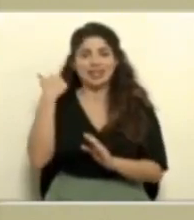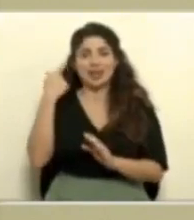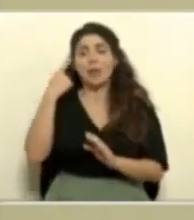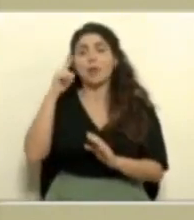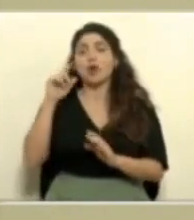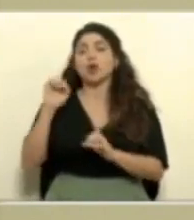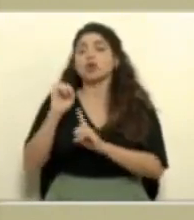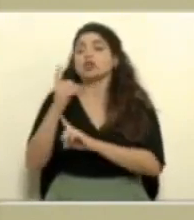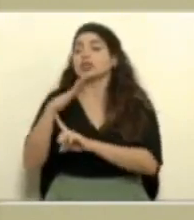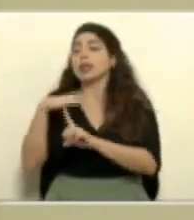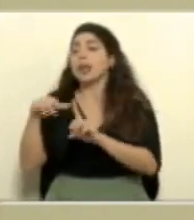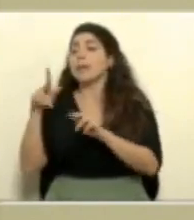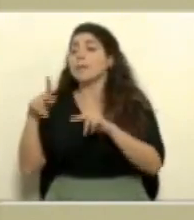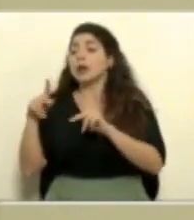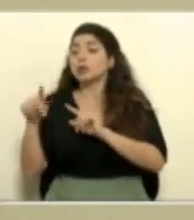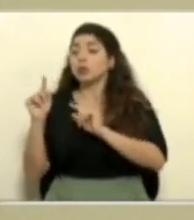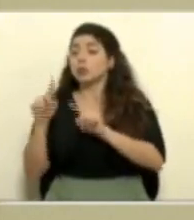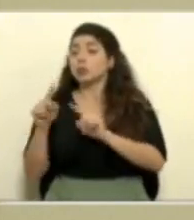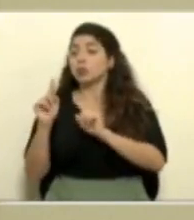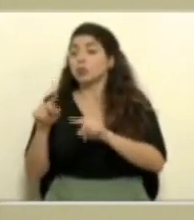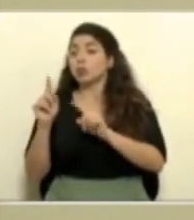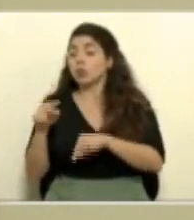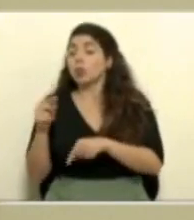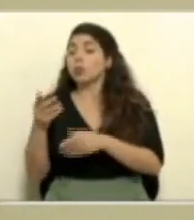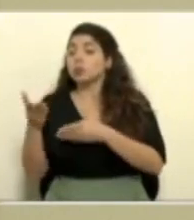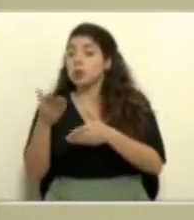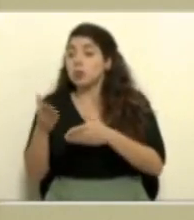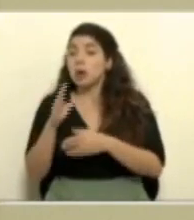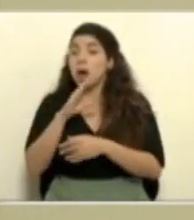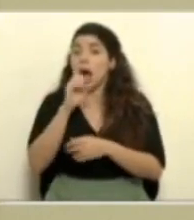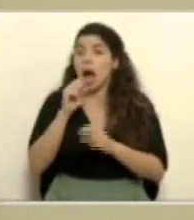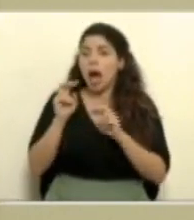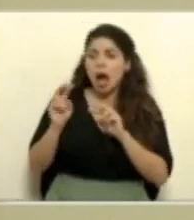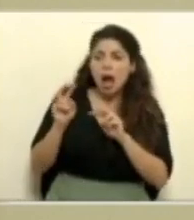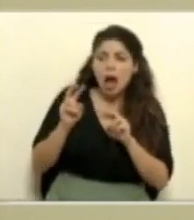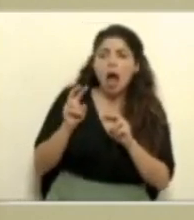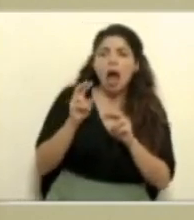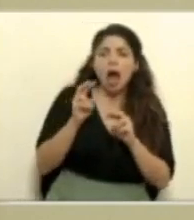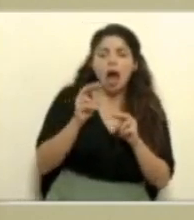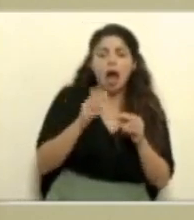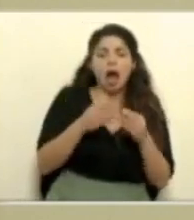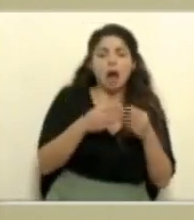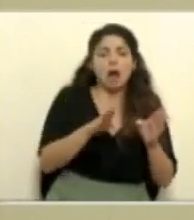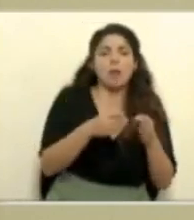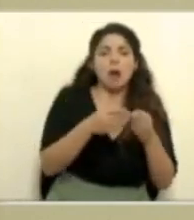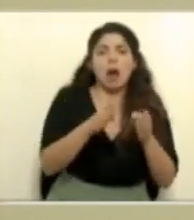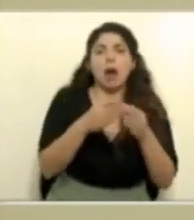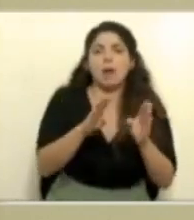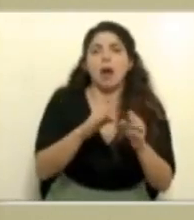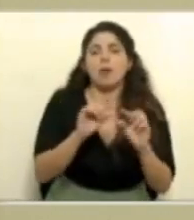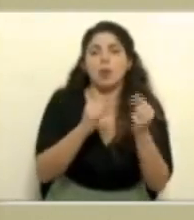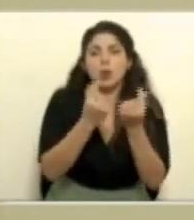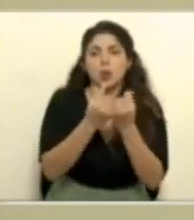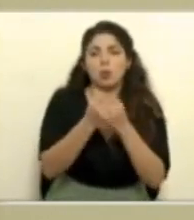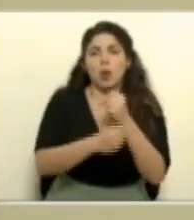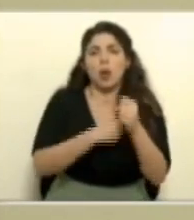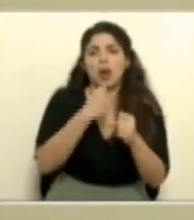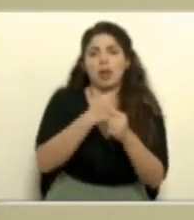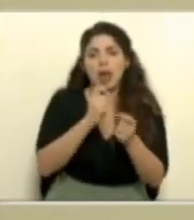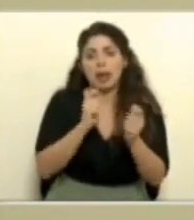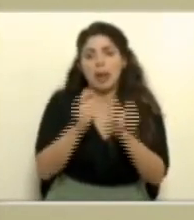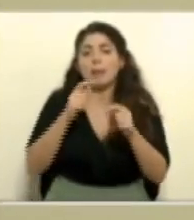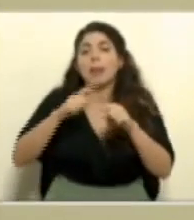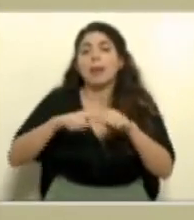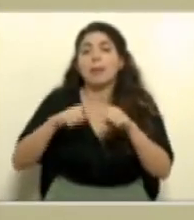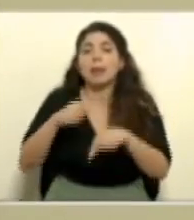la velocidad en que las personas están acudiendo a los diferentes servicios y como la caja también va a ir avisando o facultando grupos de menor edad de acuerdo a ese